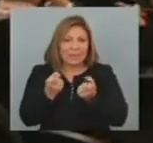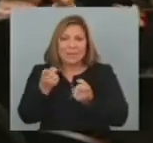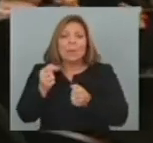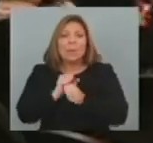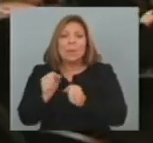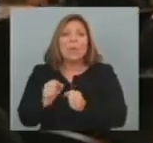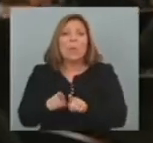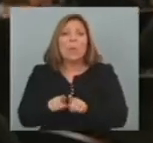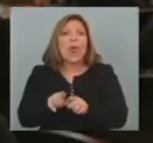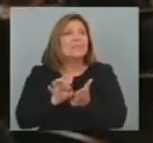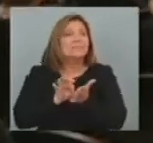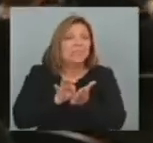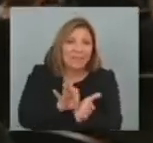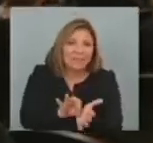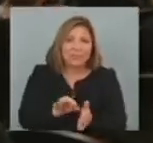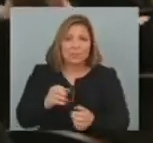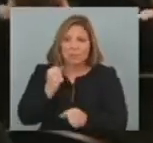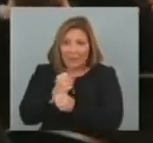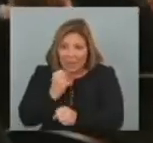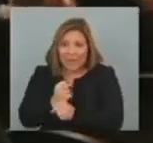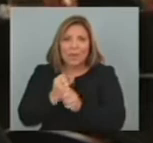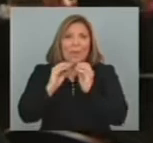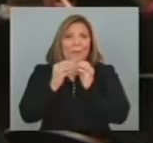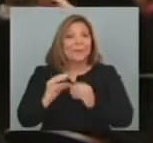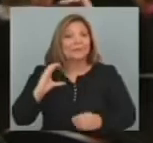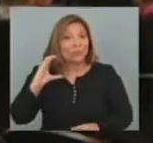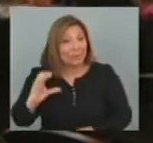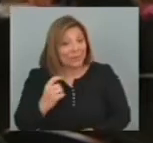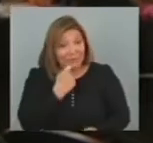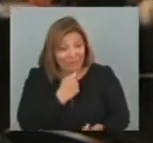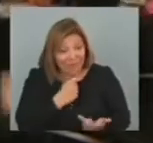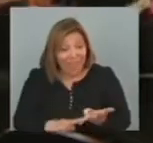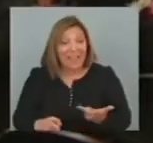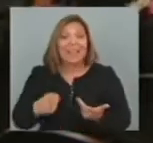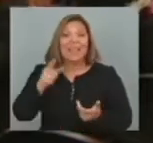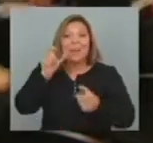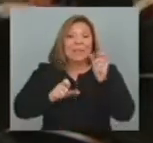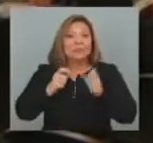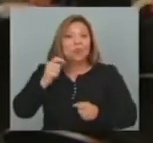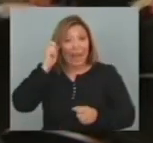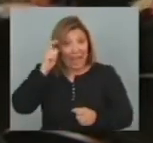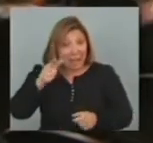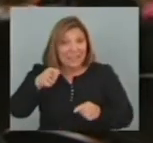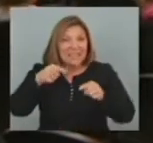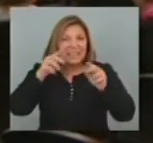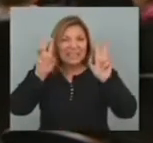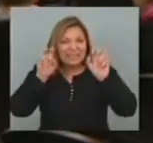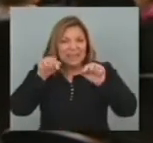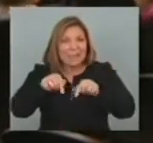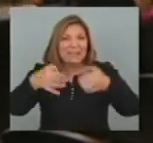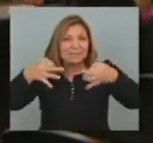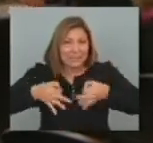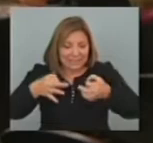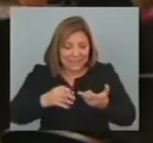medida Que tenga gente Trabajando Haya un presupuesto Tenga las personas Idóneas Sí, claro Pero la idea Es que